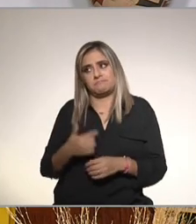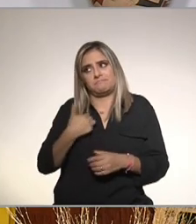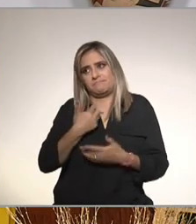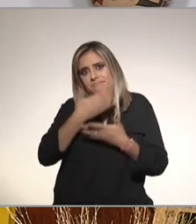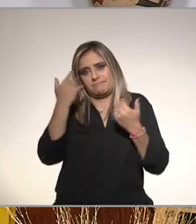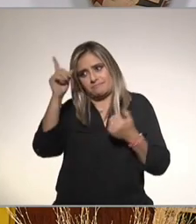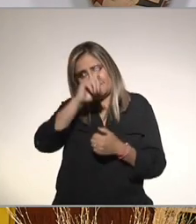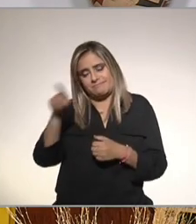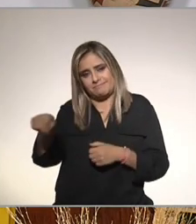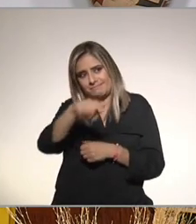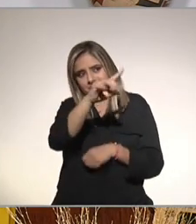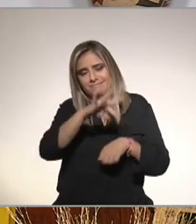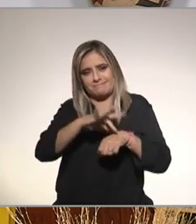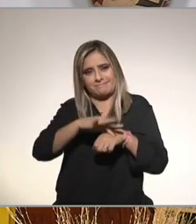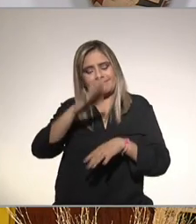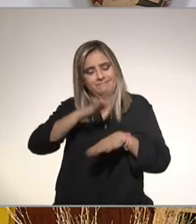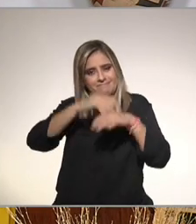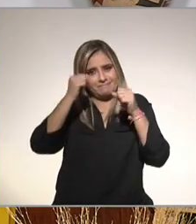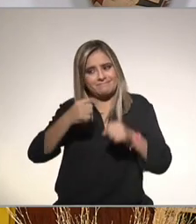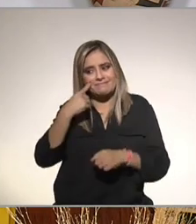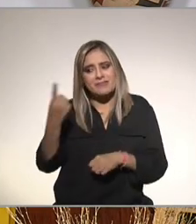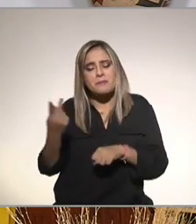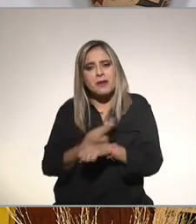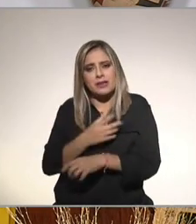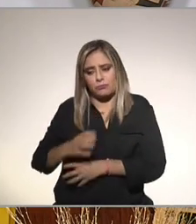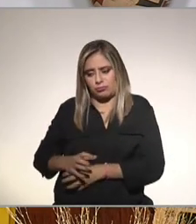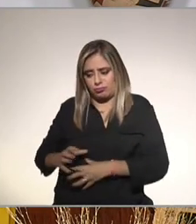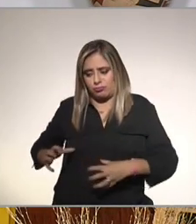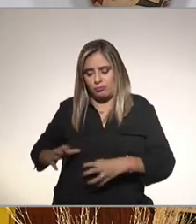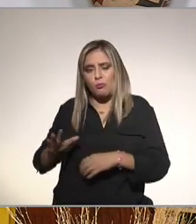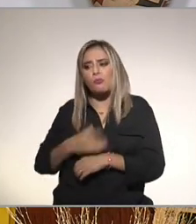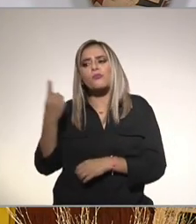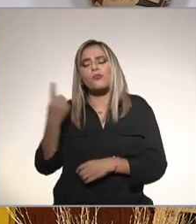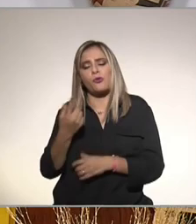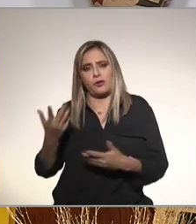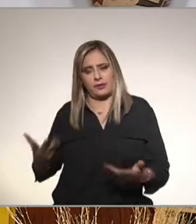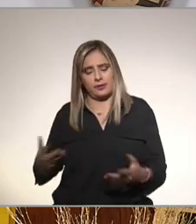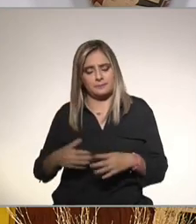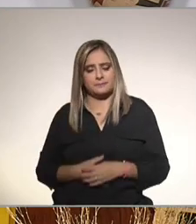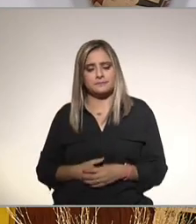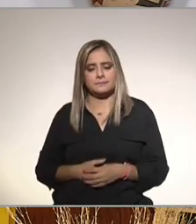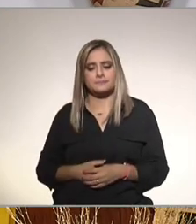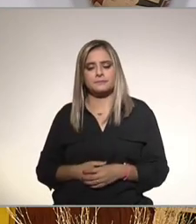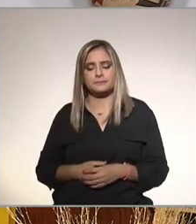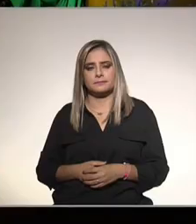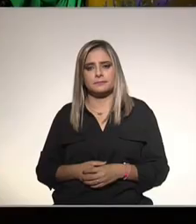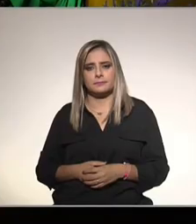te recomendamos que vayas con un médico y averigüen cuál es la etiología o causa de tu hígado inflamado